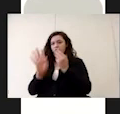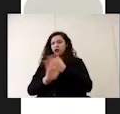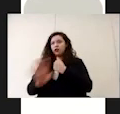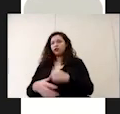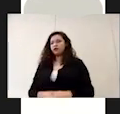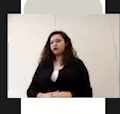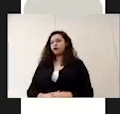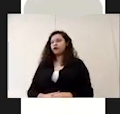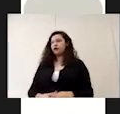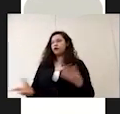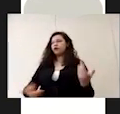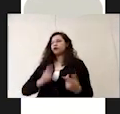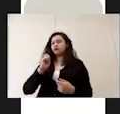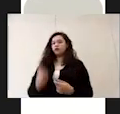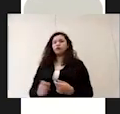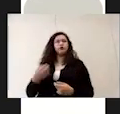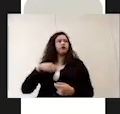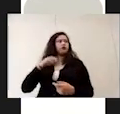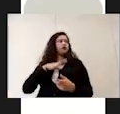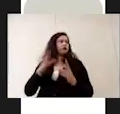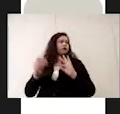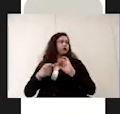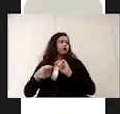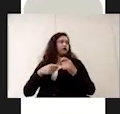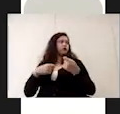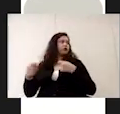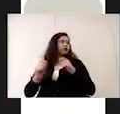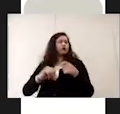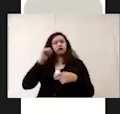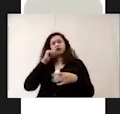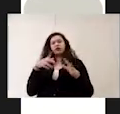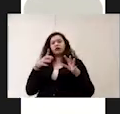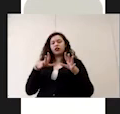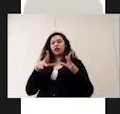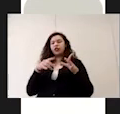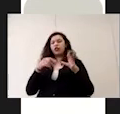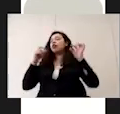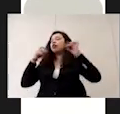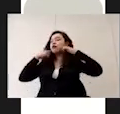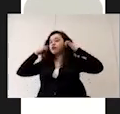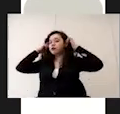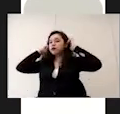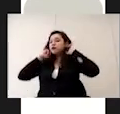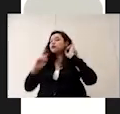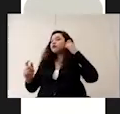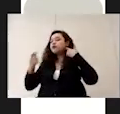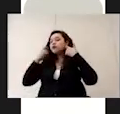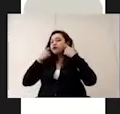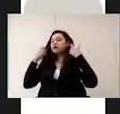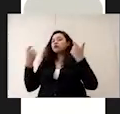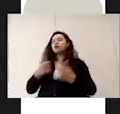es decir debemos manipularlo en todo momento de los resortes que van a las orejas o a la